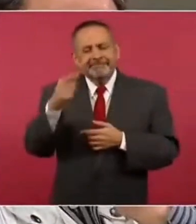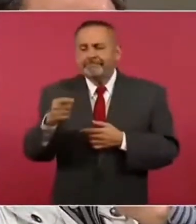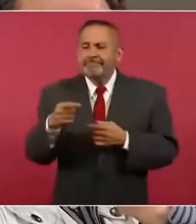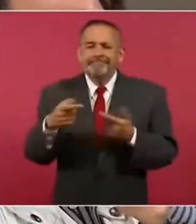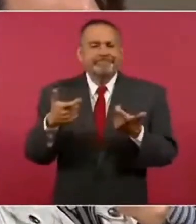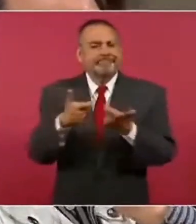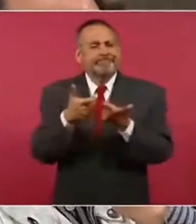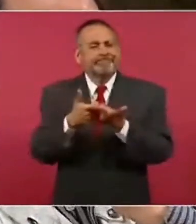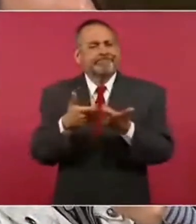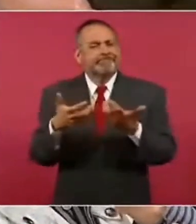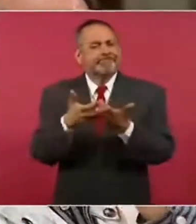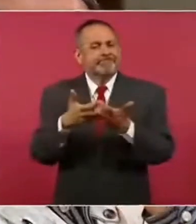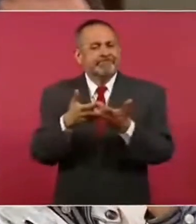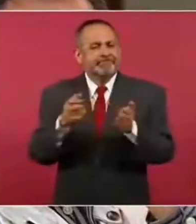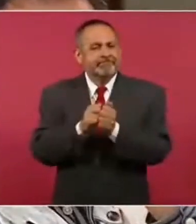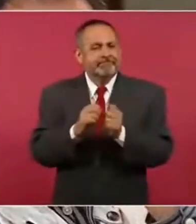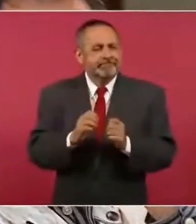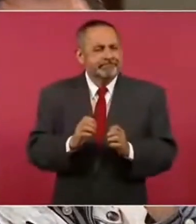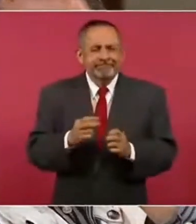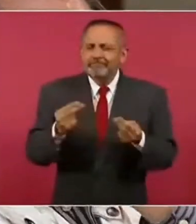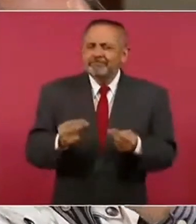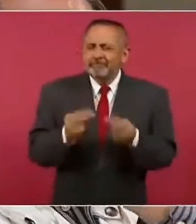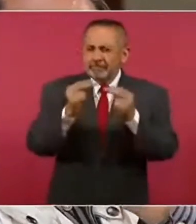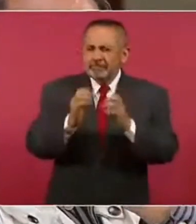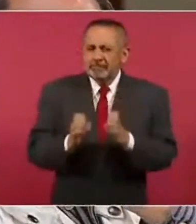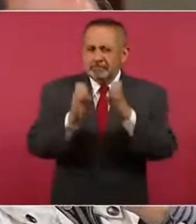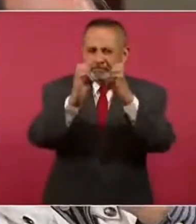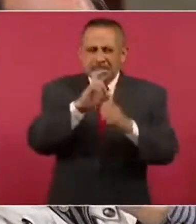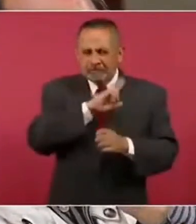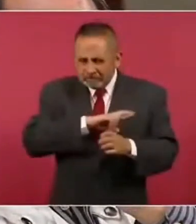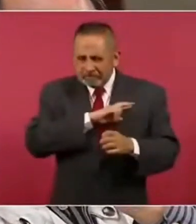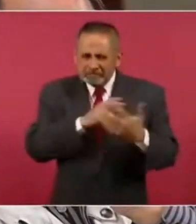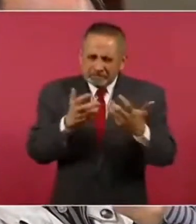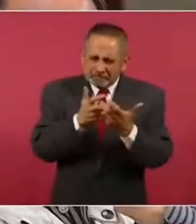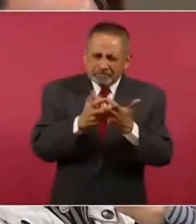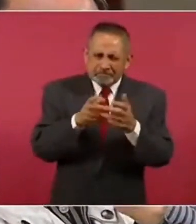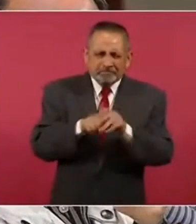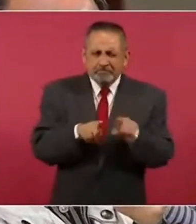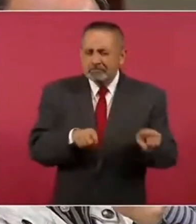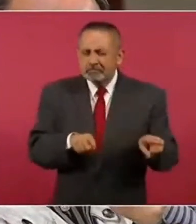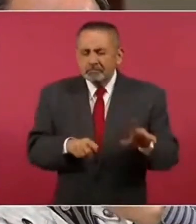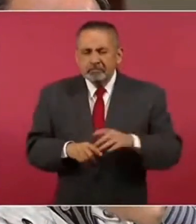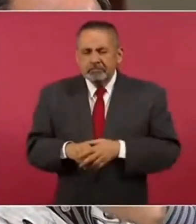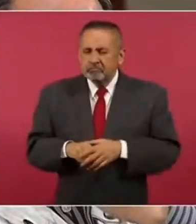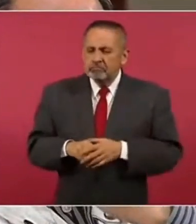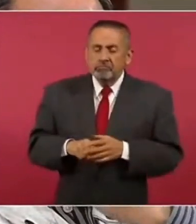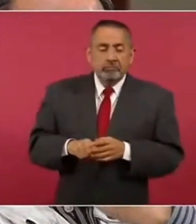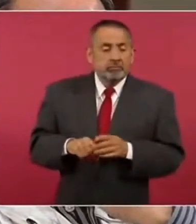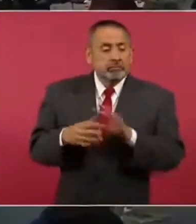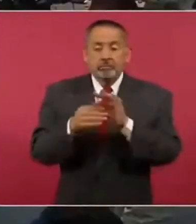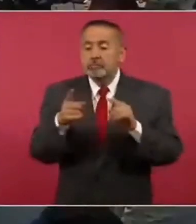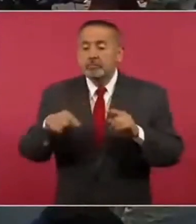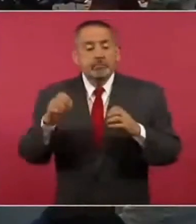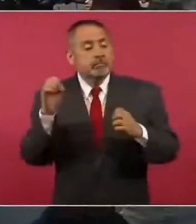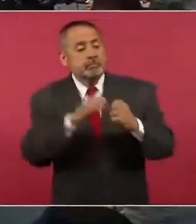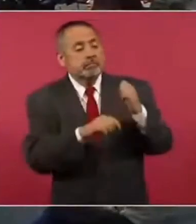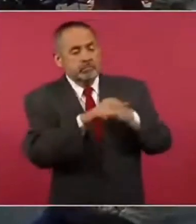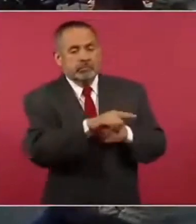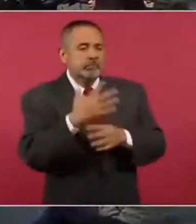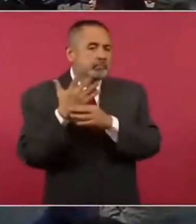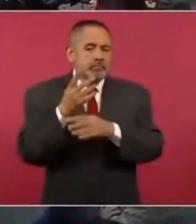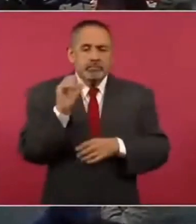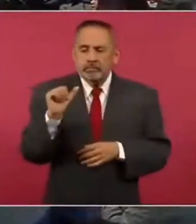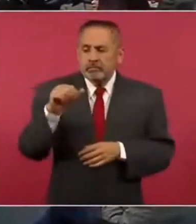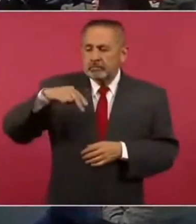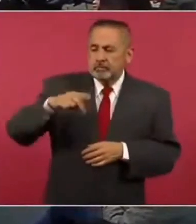que ver también con el tema inmobiliario. De acuerdo, y así lo apunta a ciudadanos estadounidenses, lo afirma Andrea